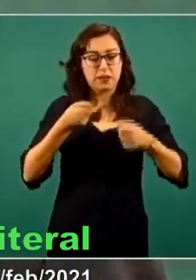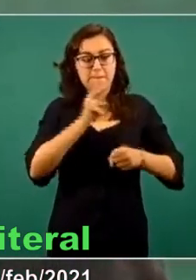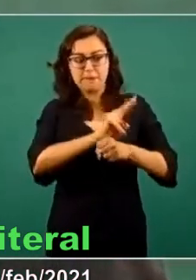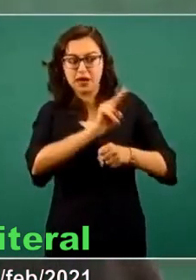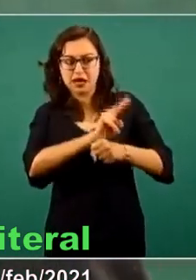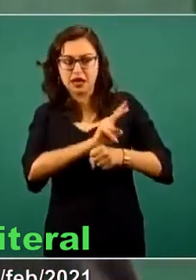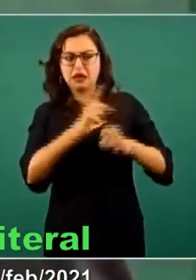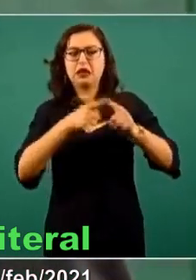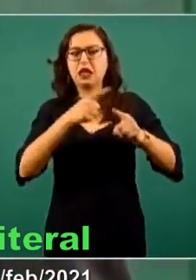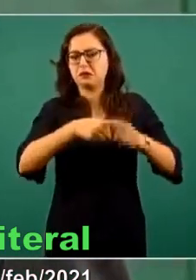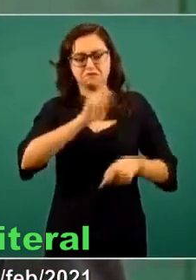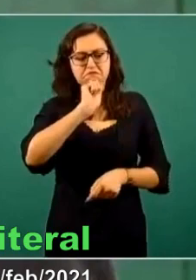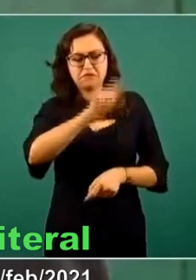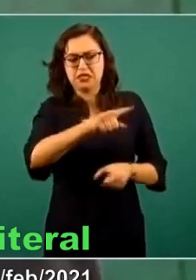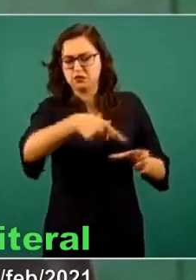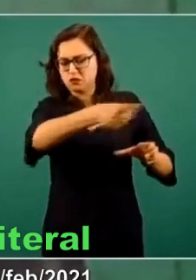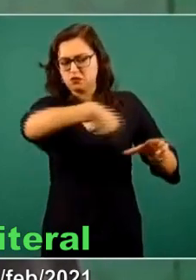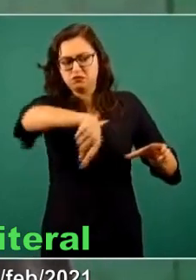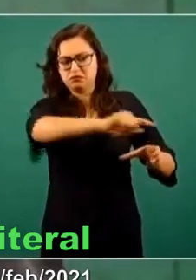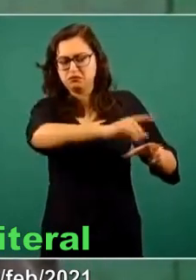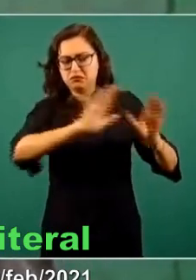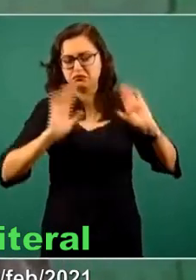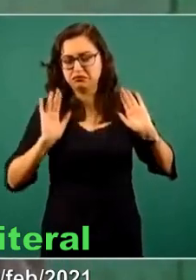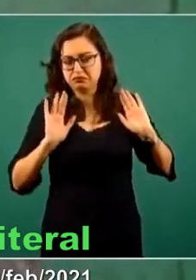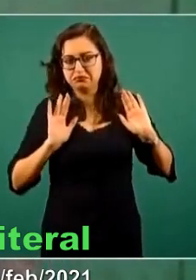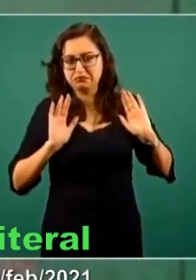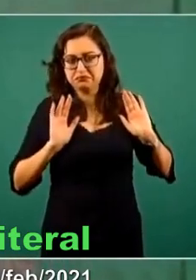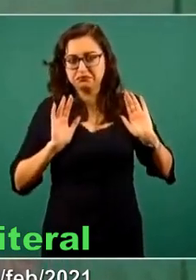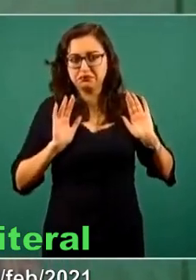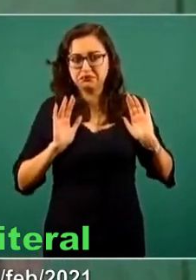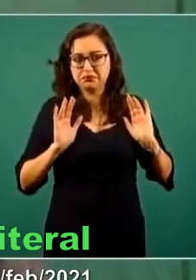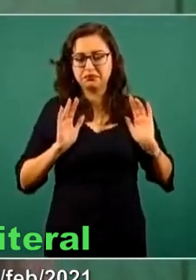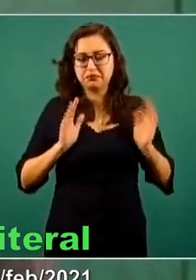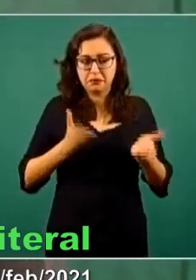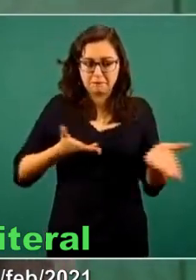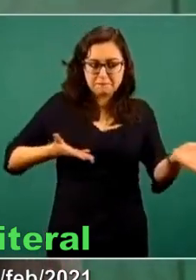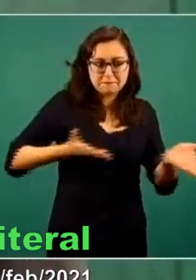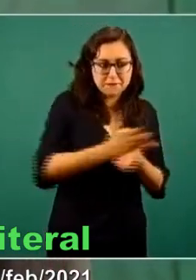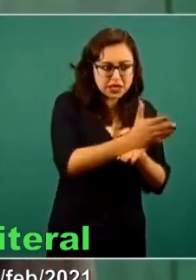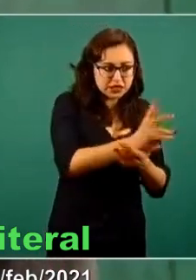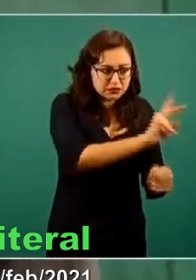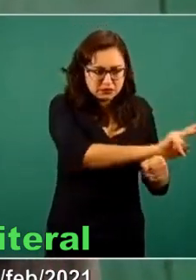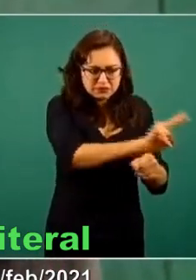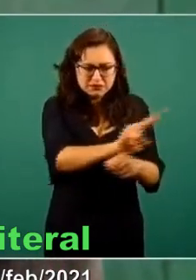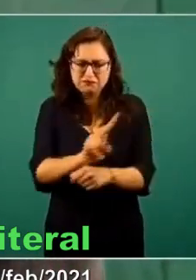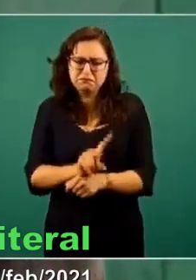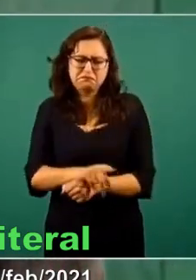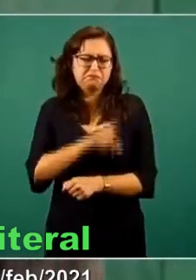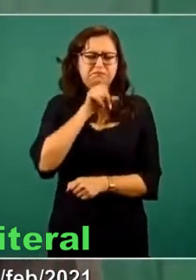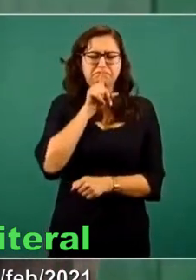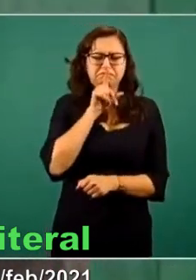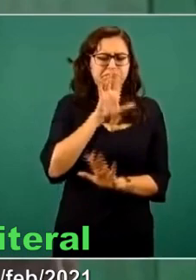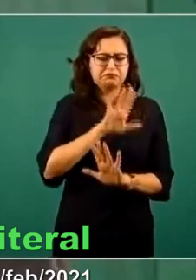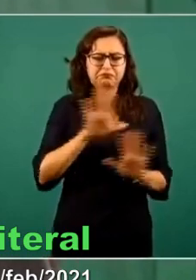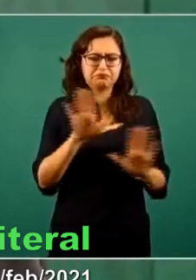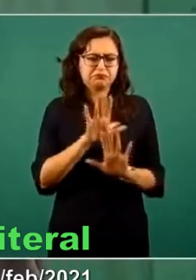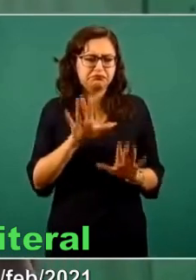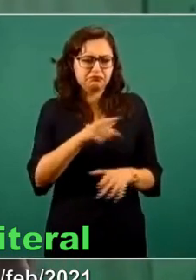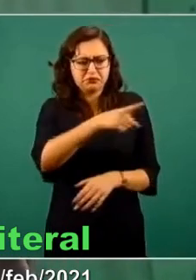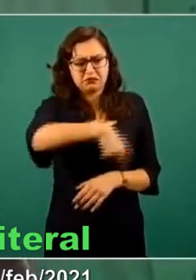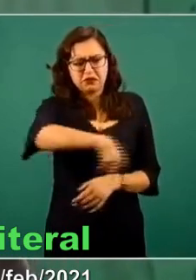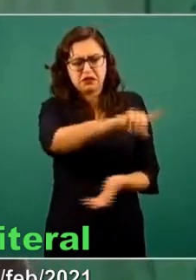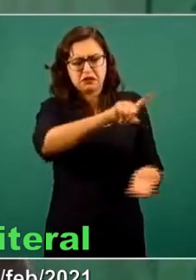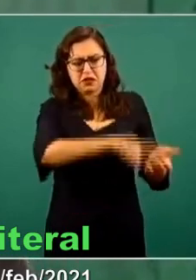Que no haya ningún mecanismo de